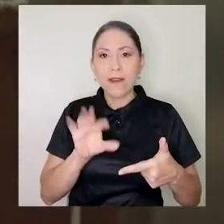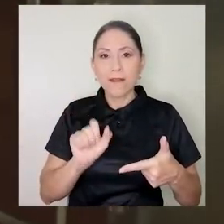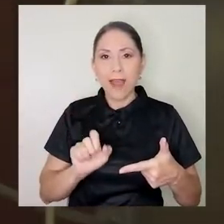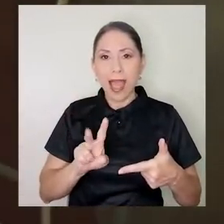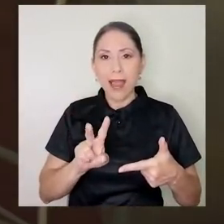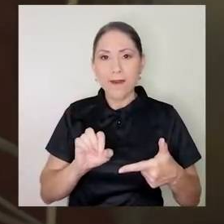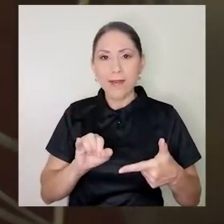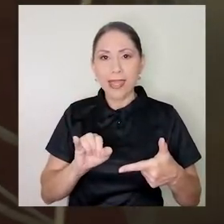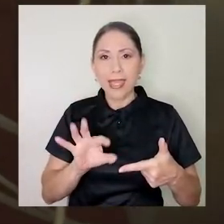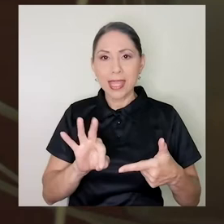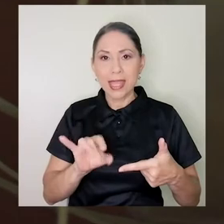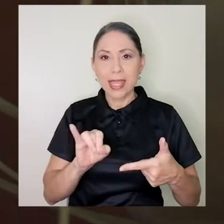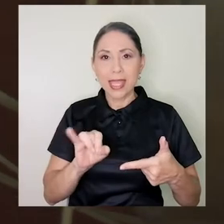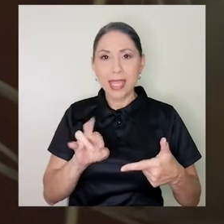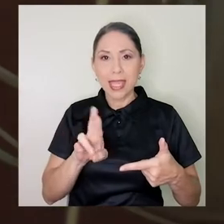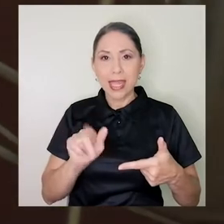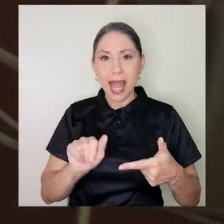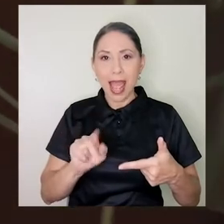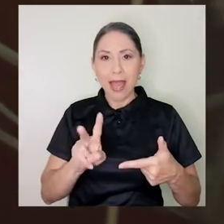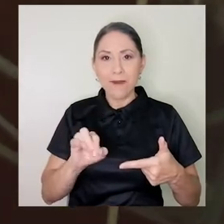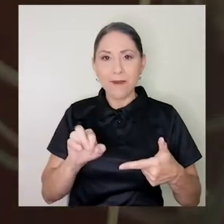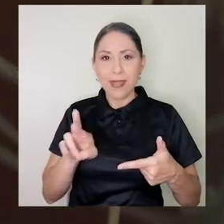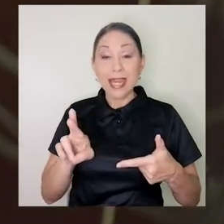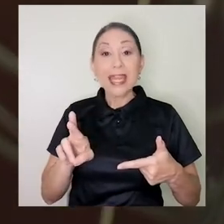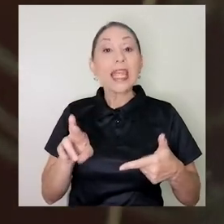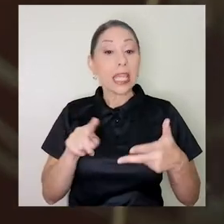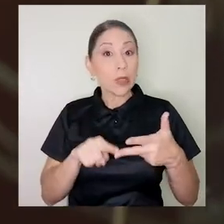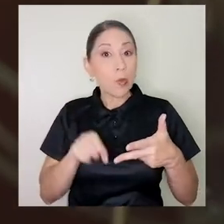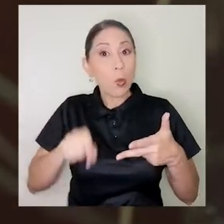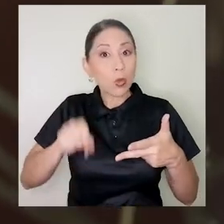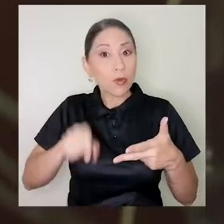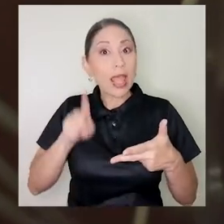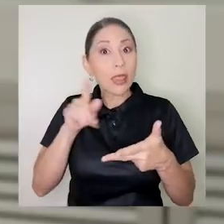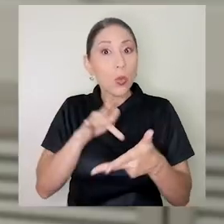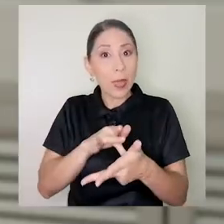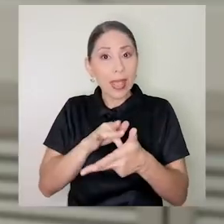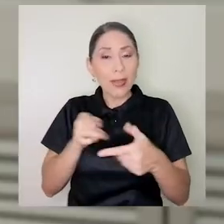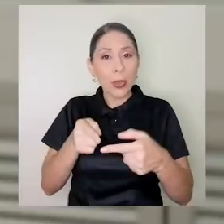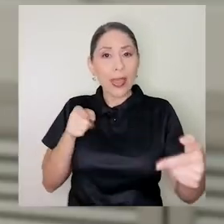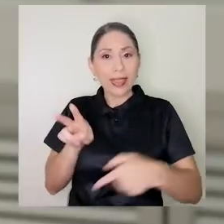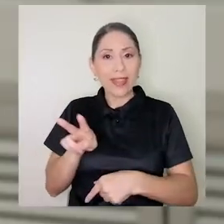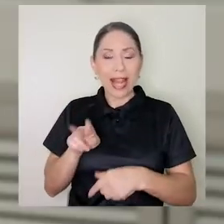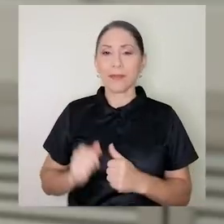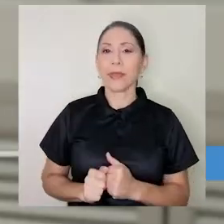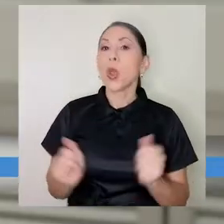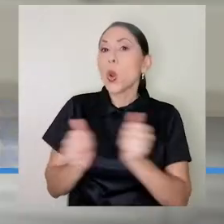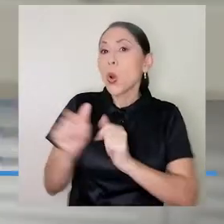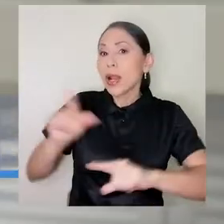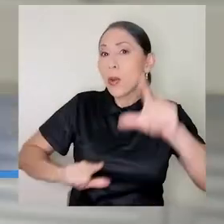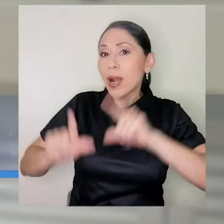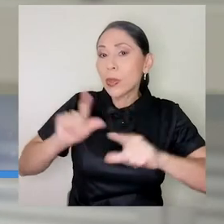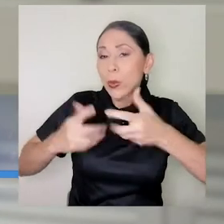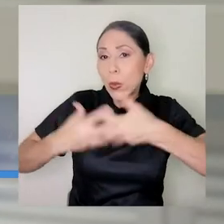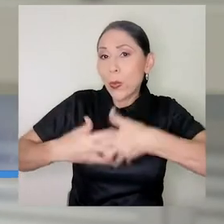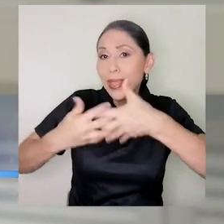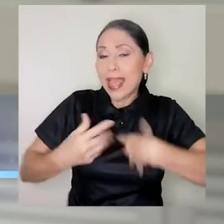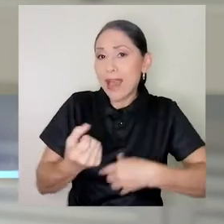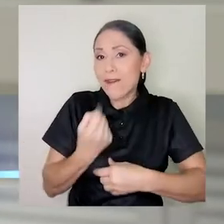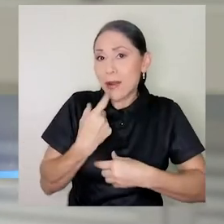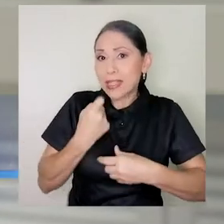posibilidad de tener un medicamento antiviral. Junto con el Laboratorio de Tecnología Farmacéutica Industrial